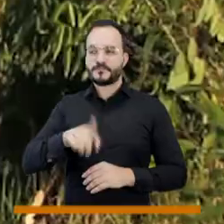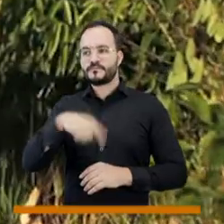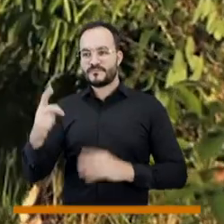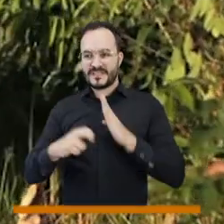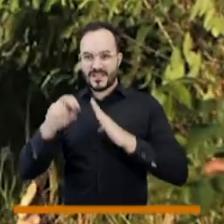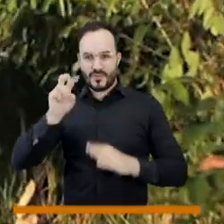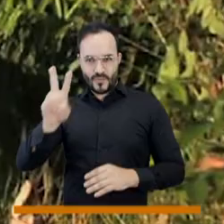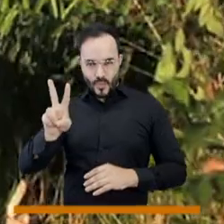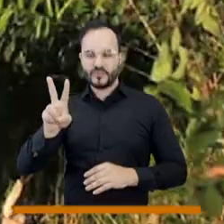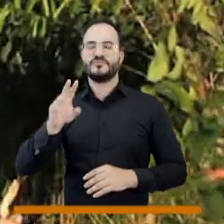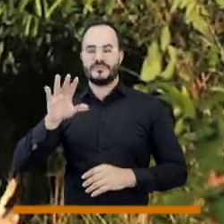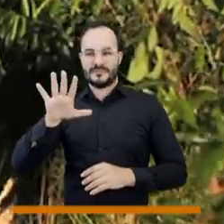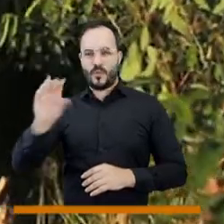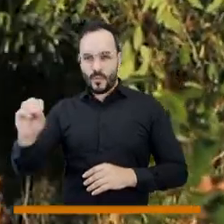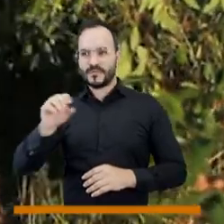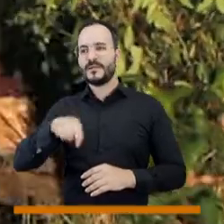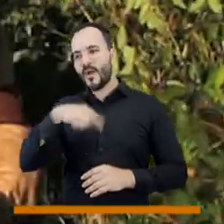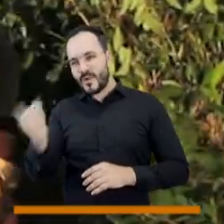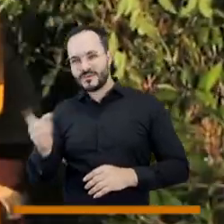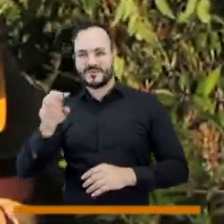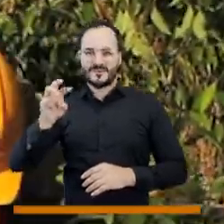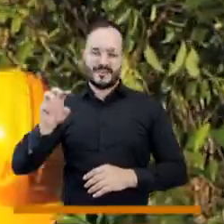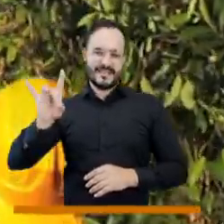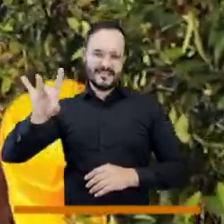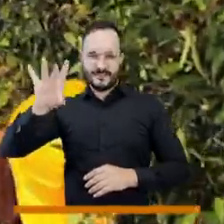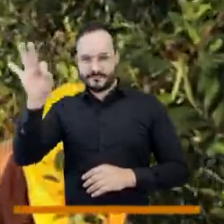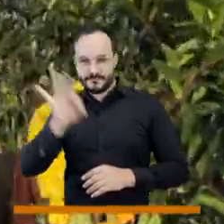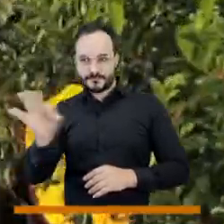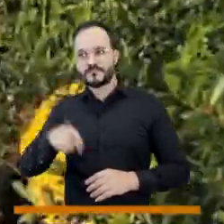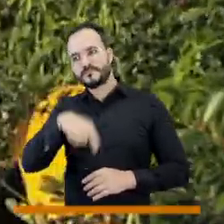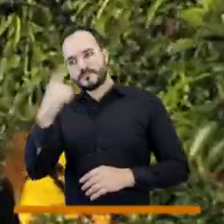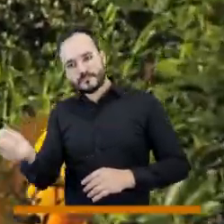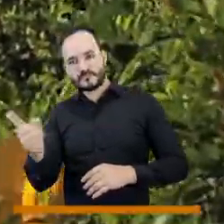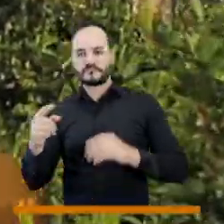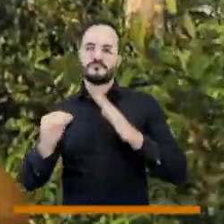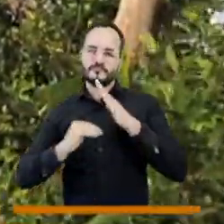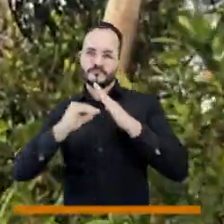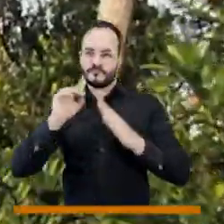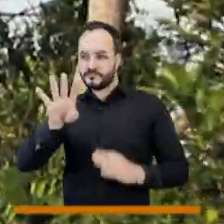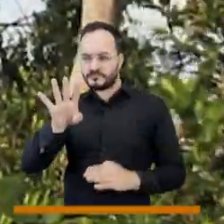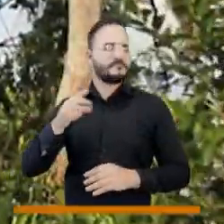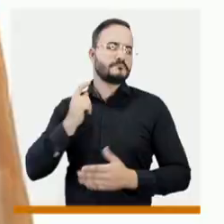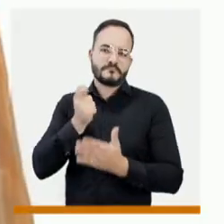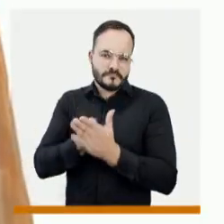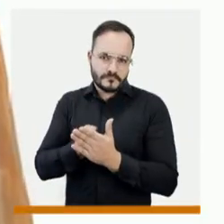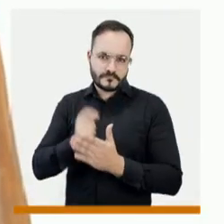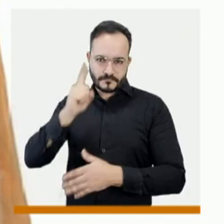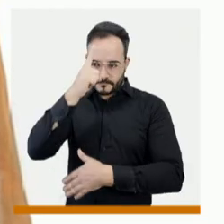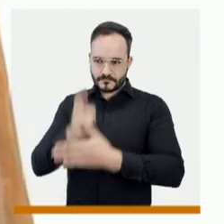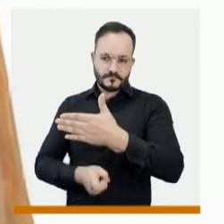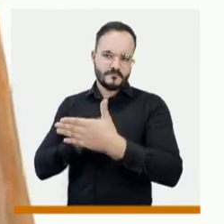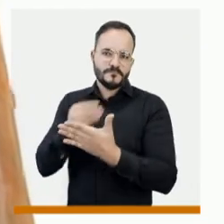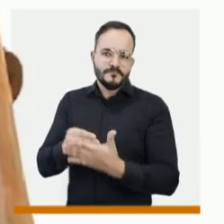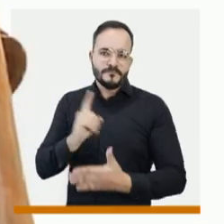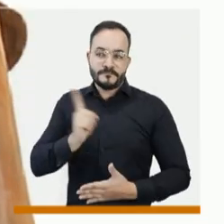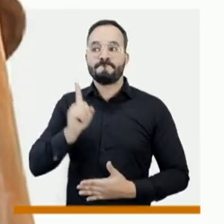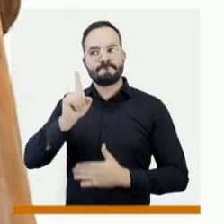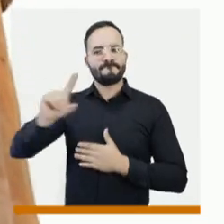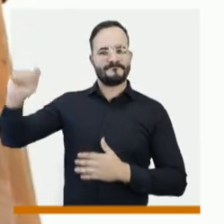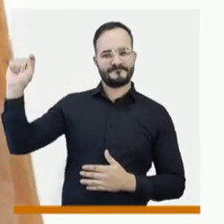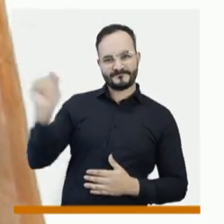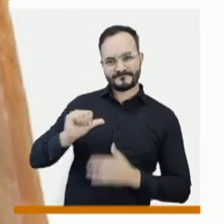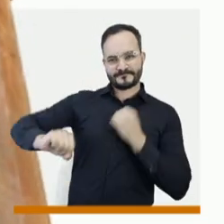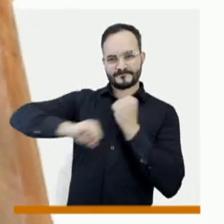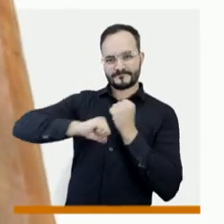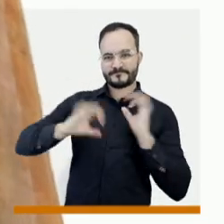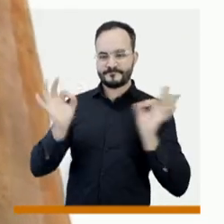60%, en el dos del 50%, en el tres del 15% y los usuarios del 4% no pagan contribución, pero